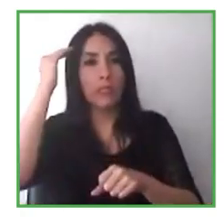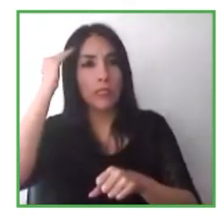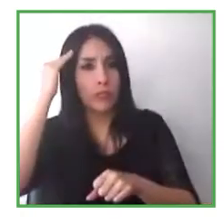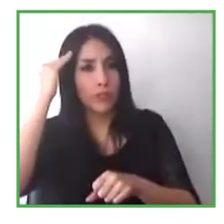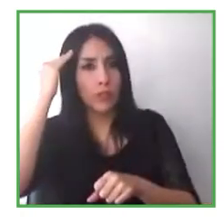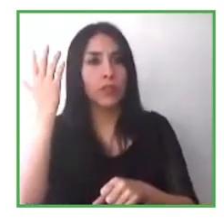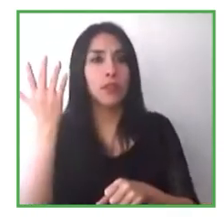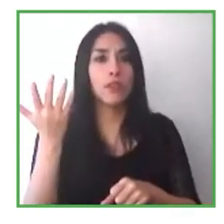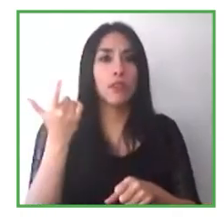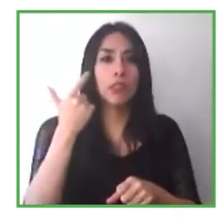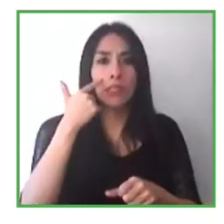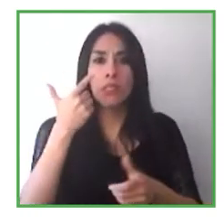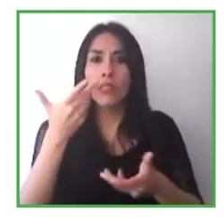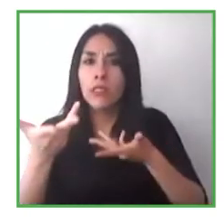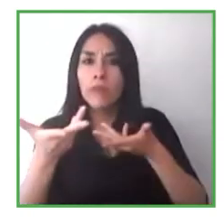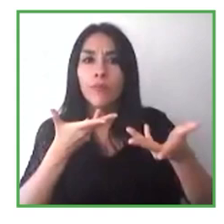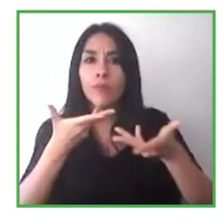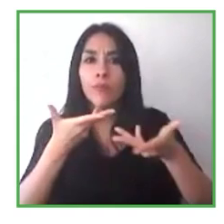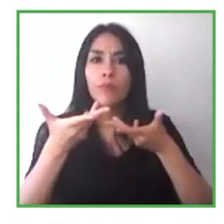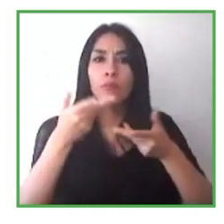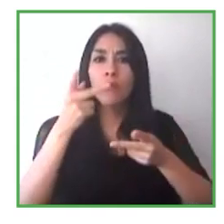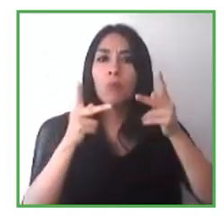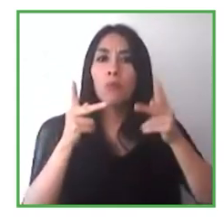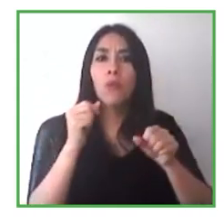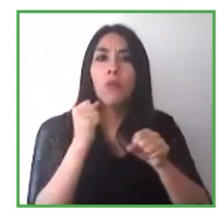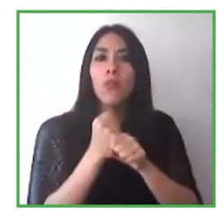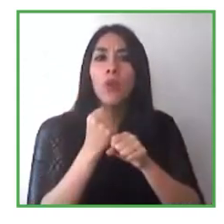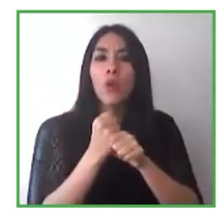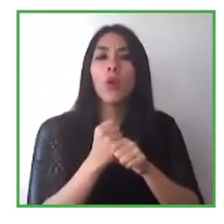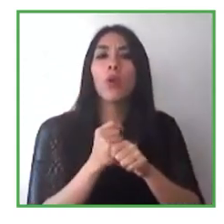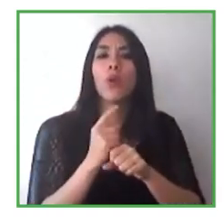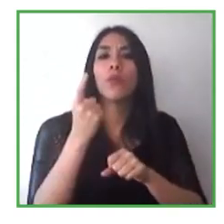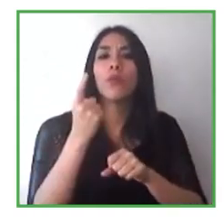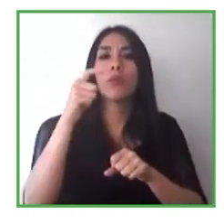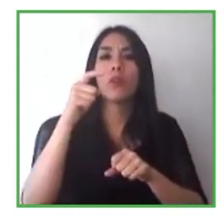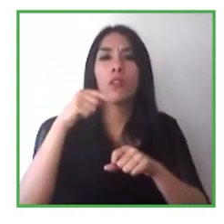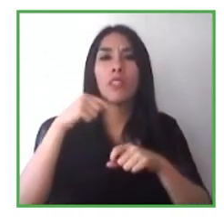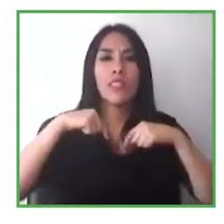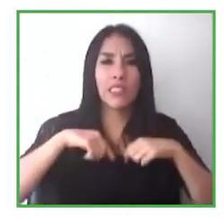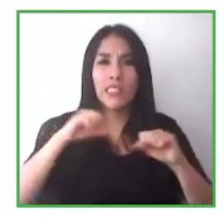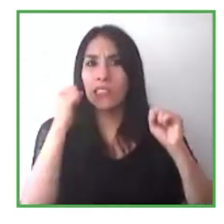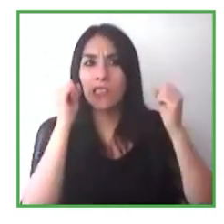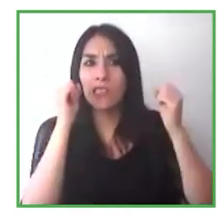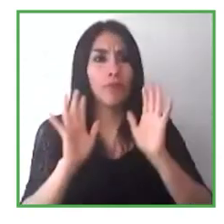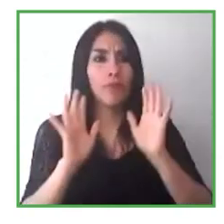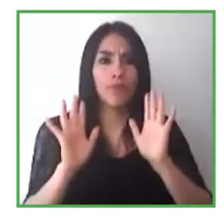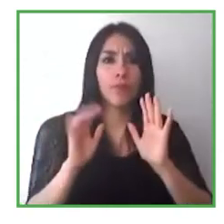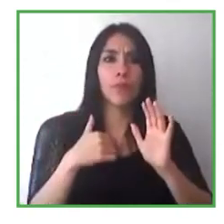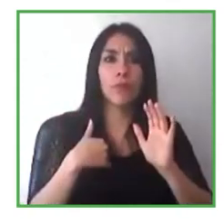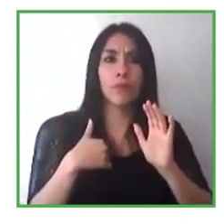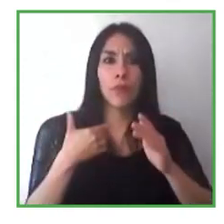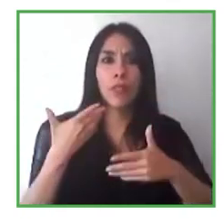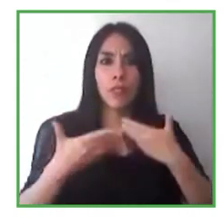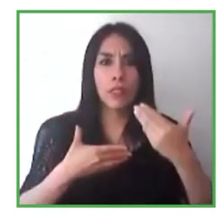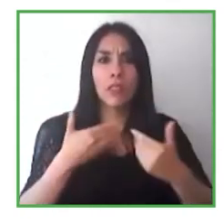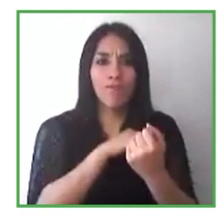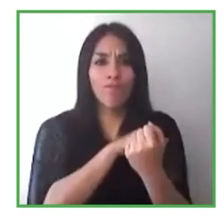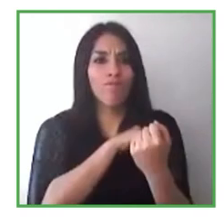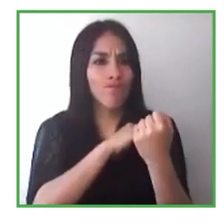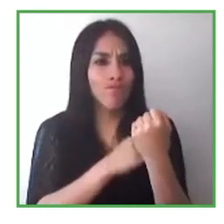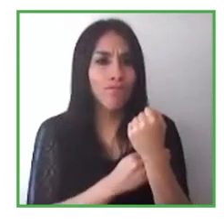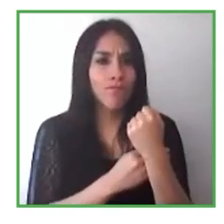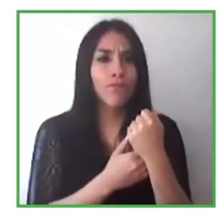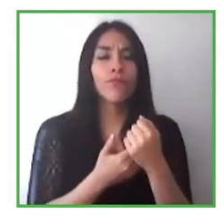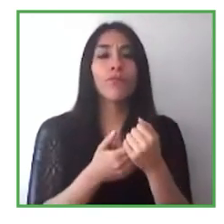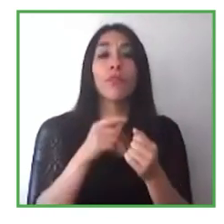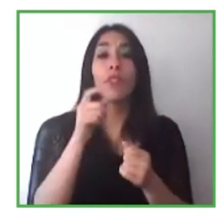trastornos mentales por primera vez y es un ejemplo real de cómo la discapacidad es una fortaleza. Me encanta. Como Yves mencionó, que